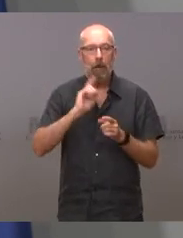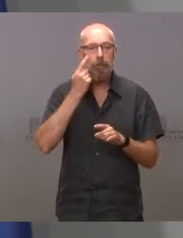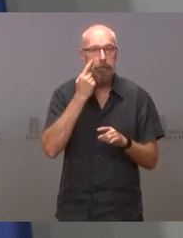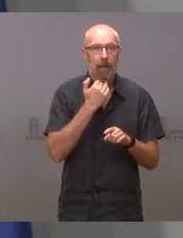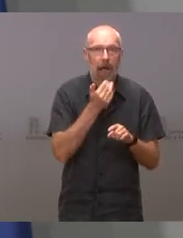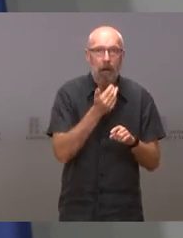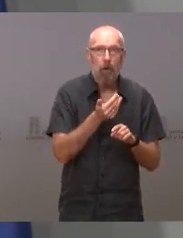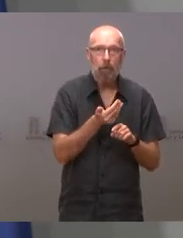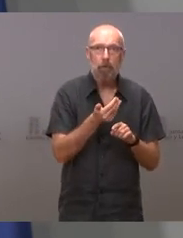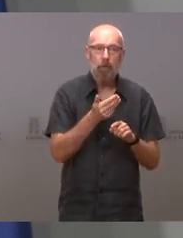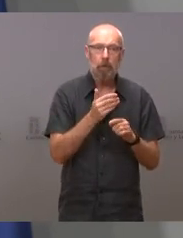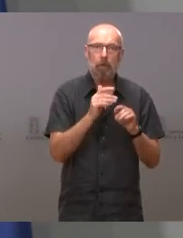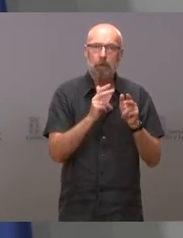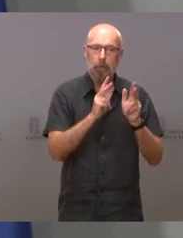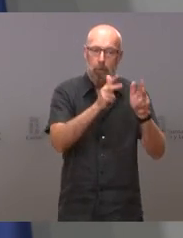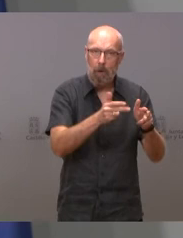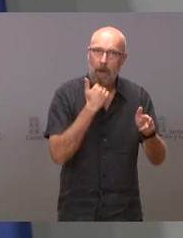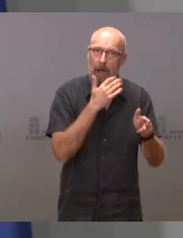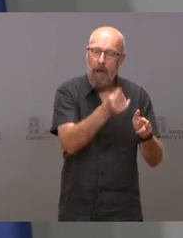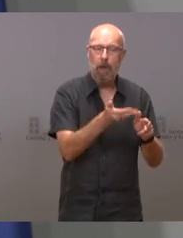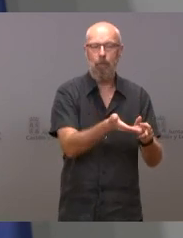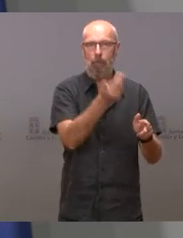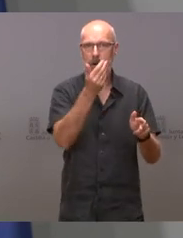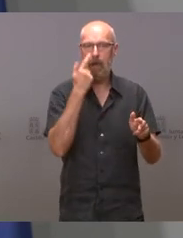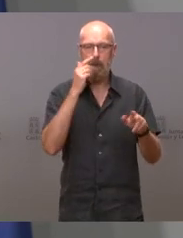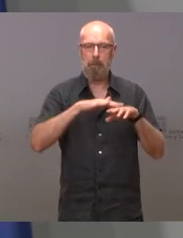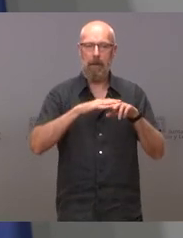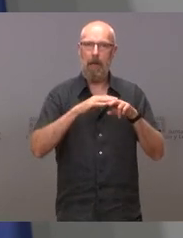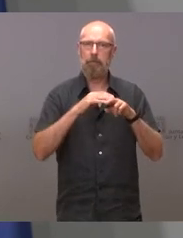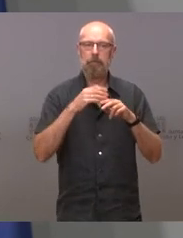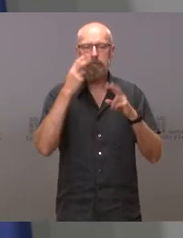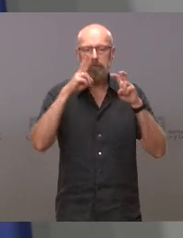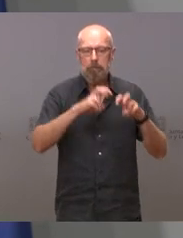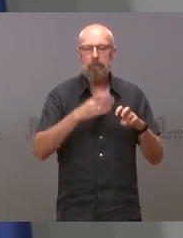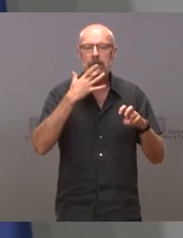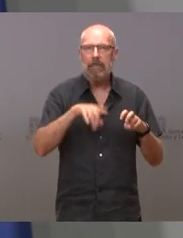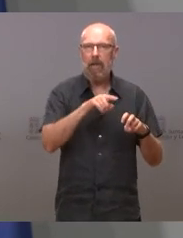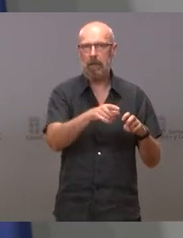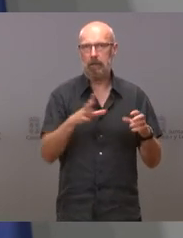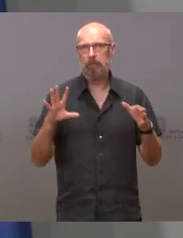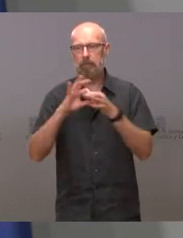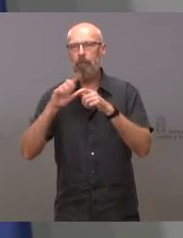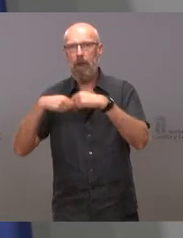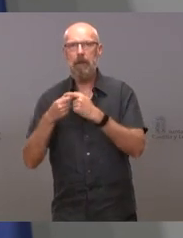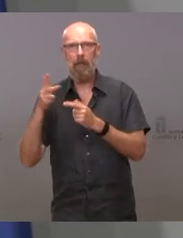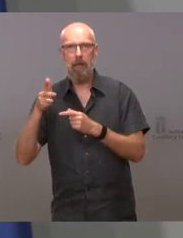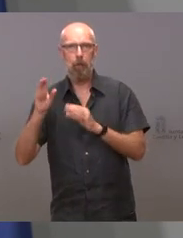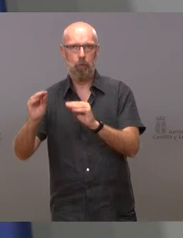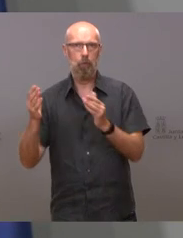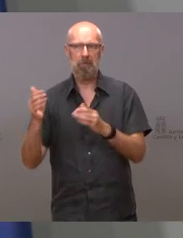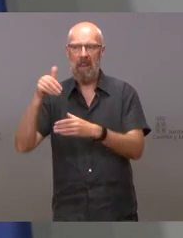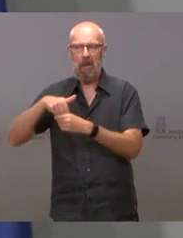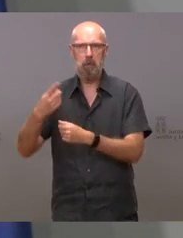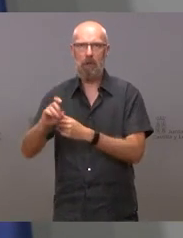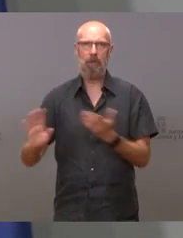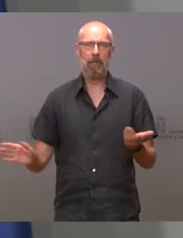necesarias y esto es una cuestión que no hay que votar. Este es un derecho por ley y